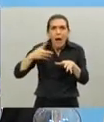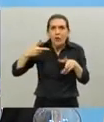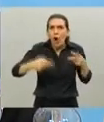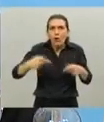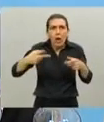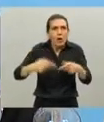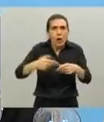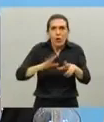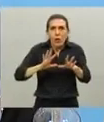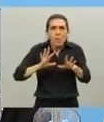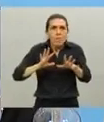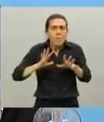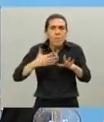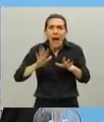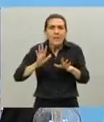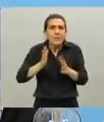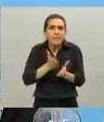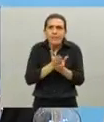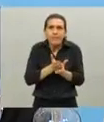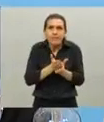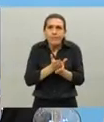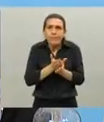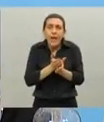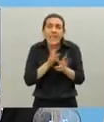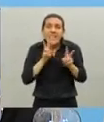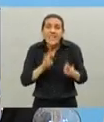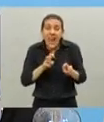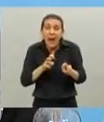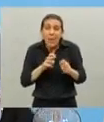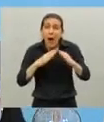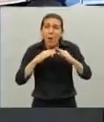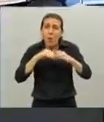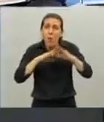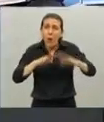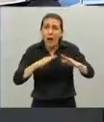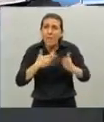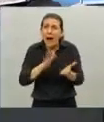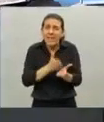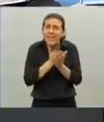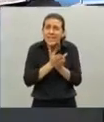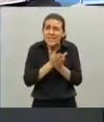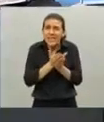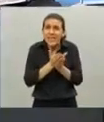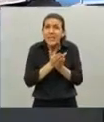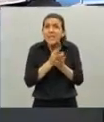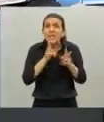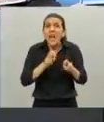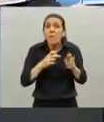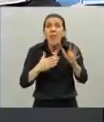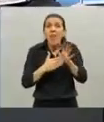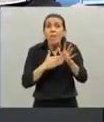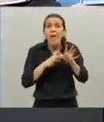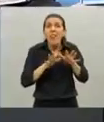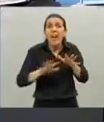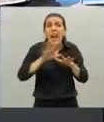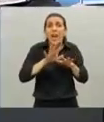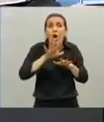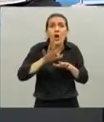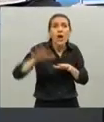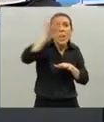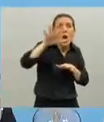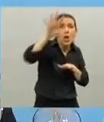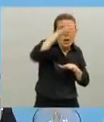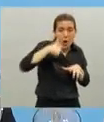vinculadas a como bien dijo Horacio a las características de la región que nos